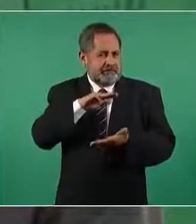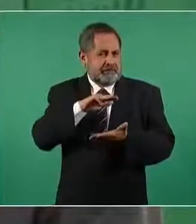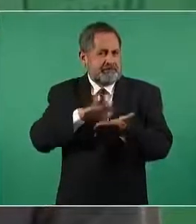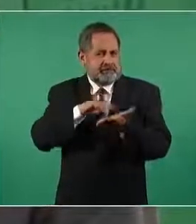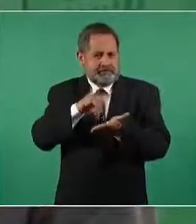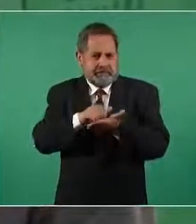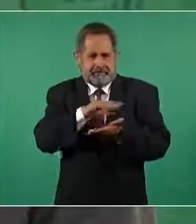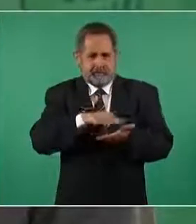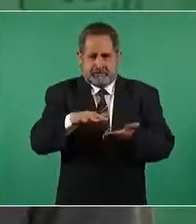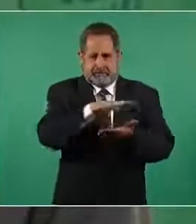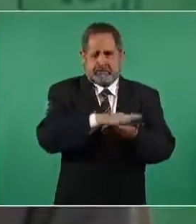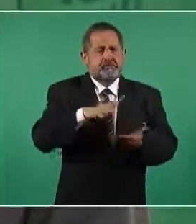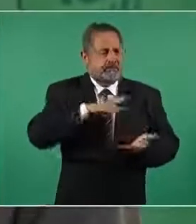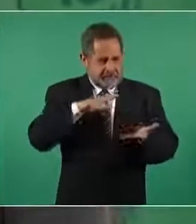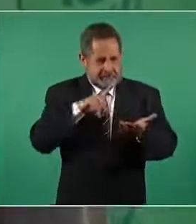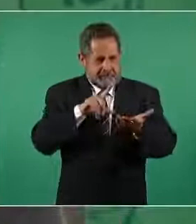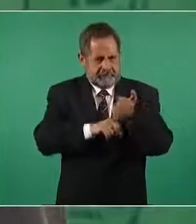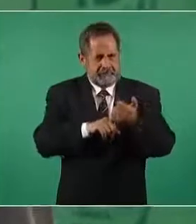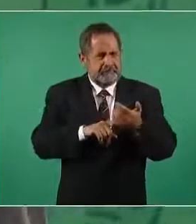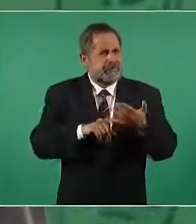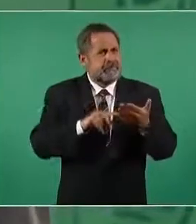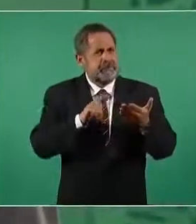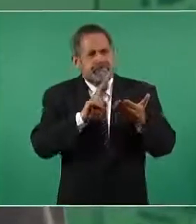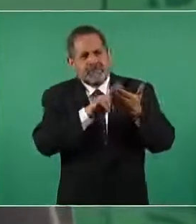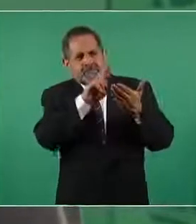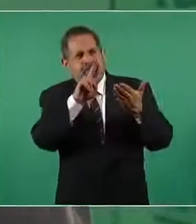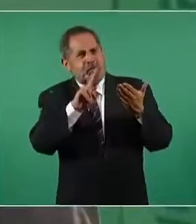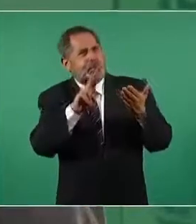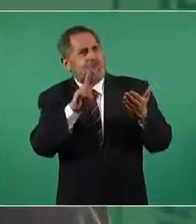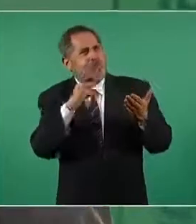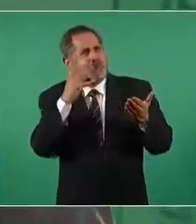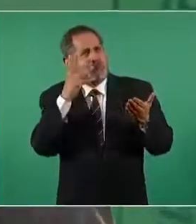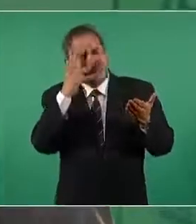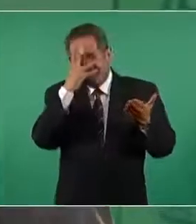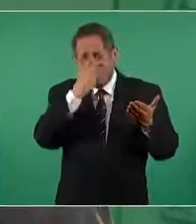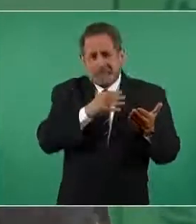una pintura excepcional